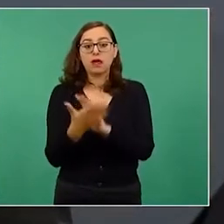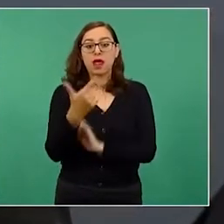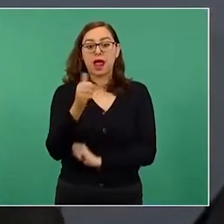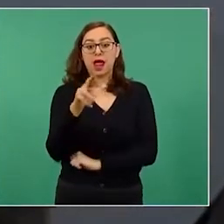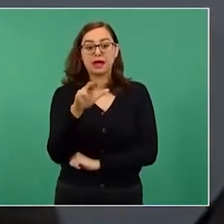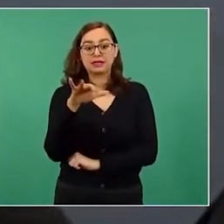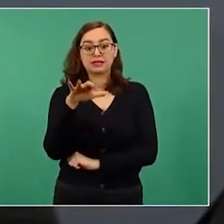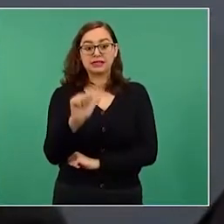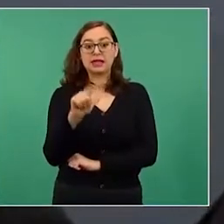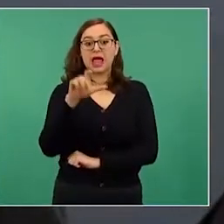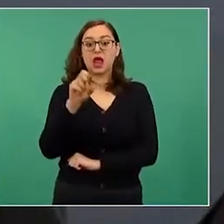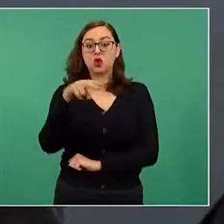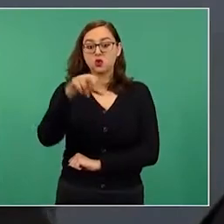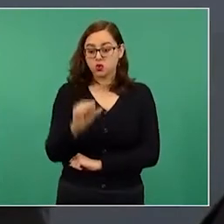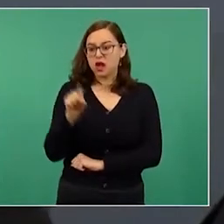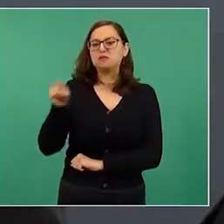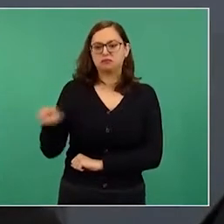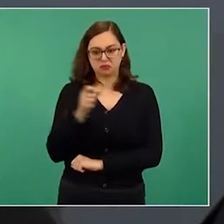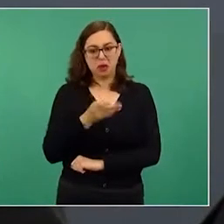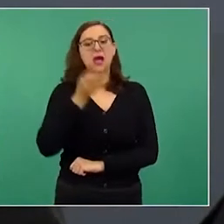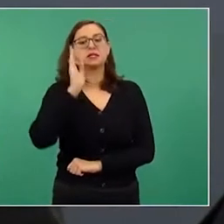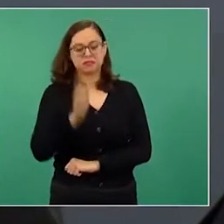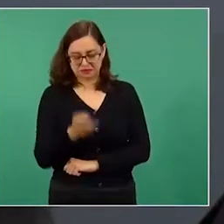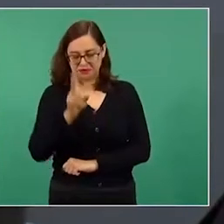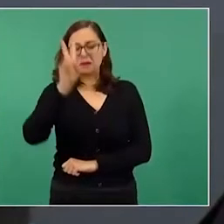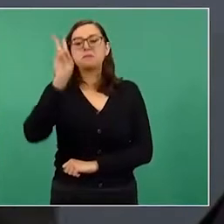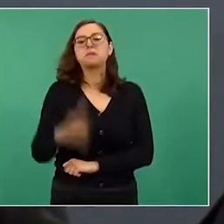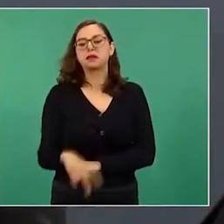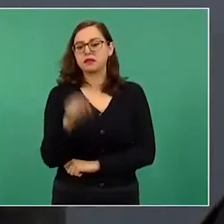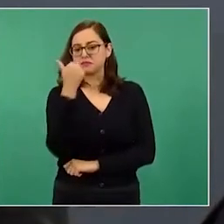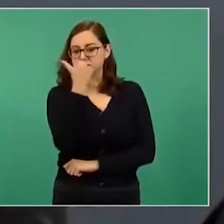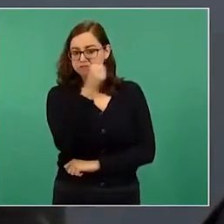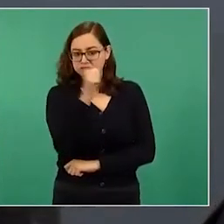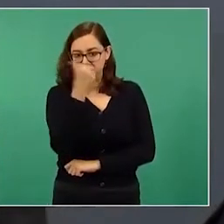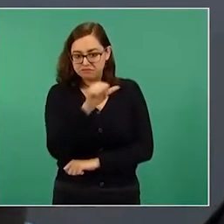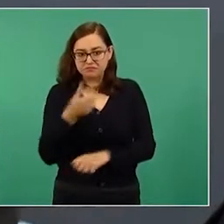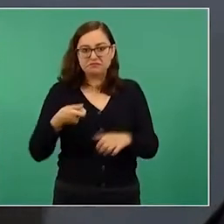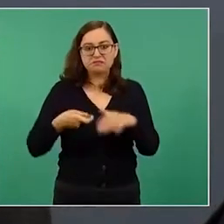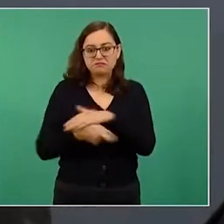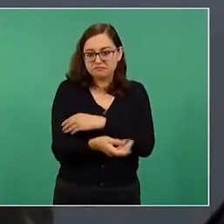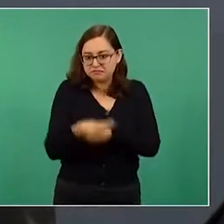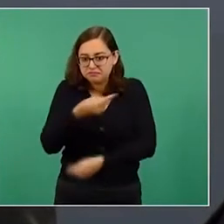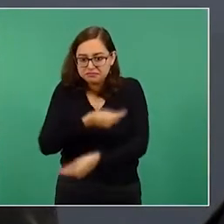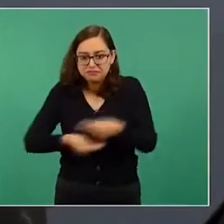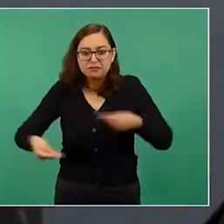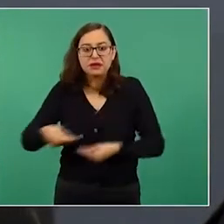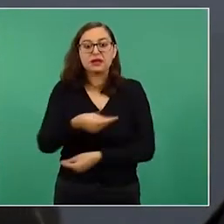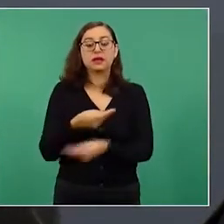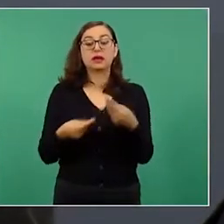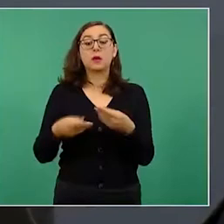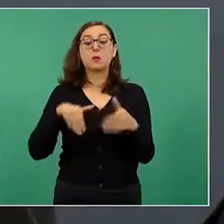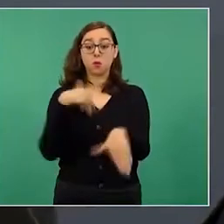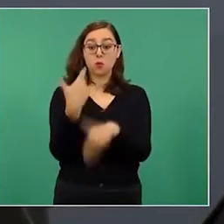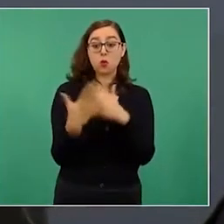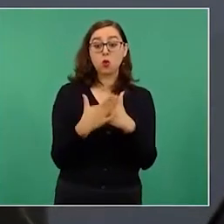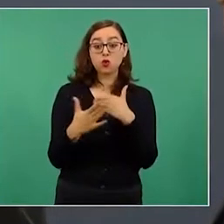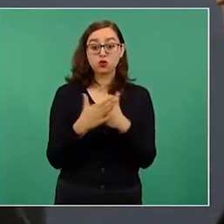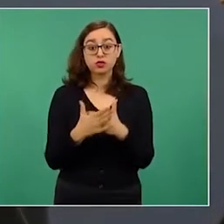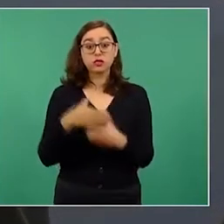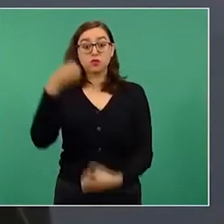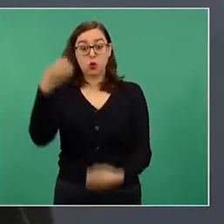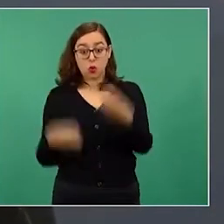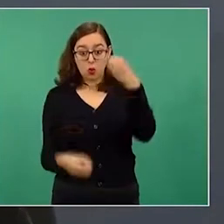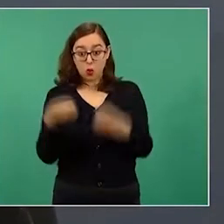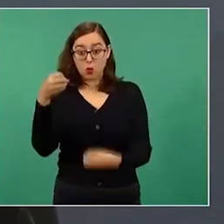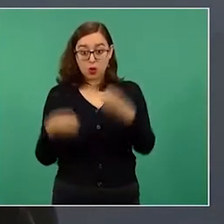Admitió haber conspirado para traficar cocaína y su testimonio será clave en el juicio de quien fue